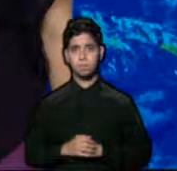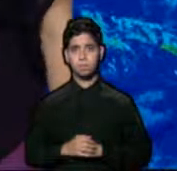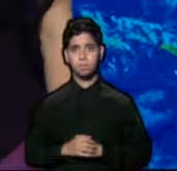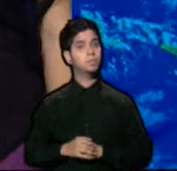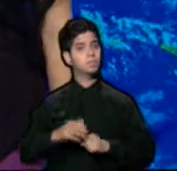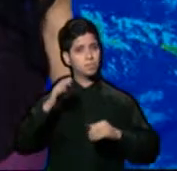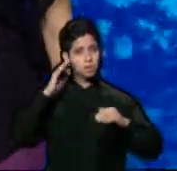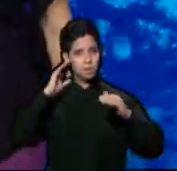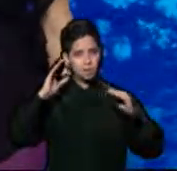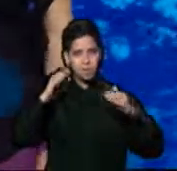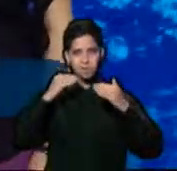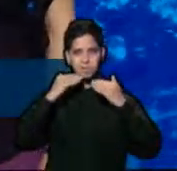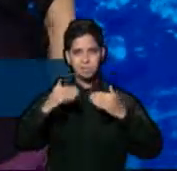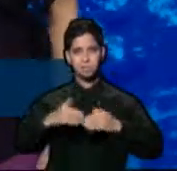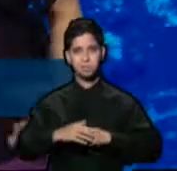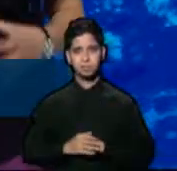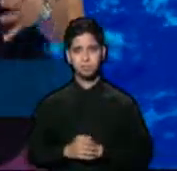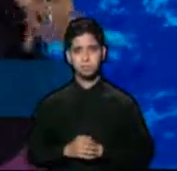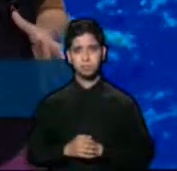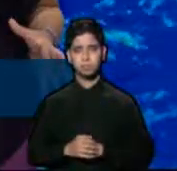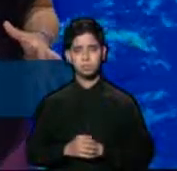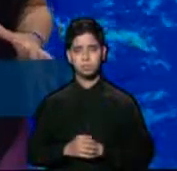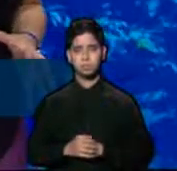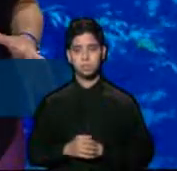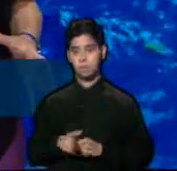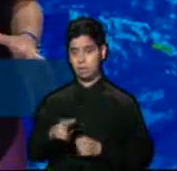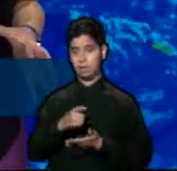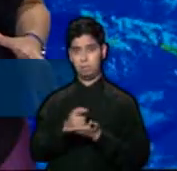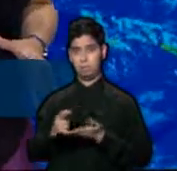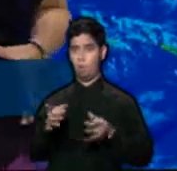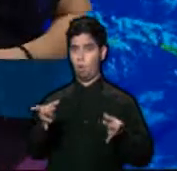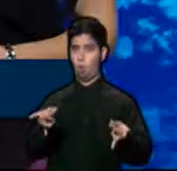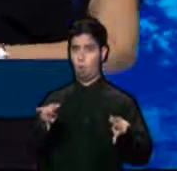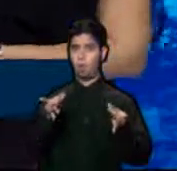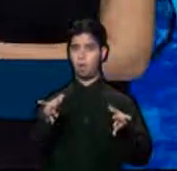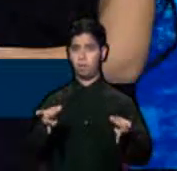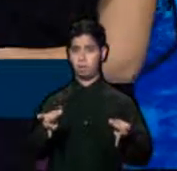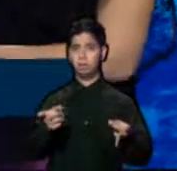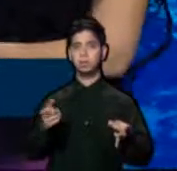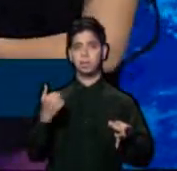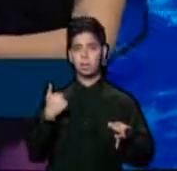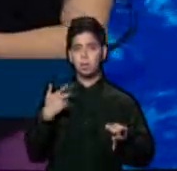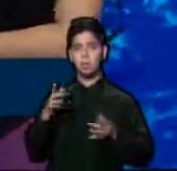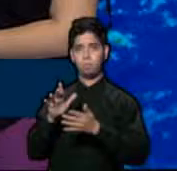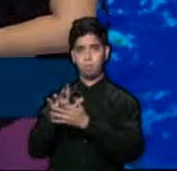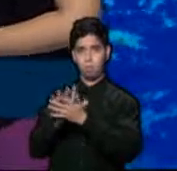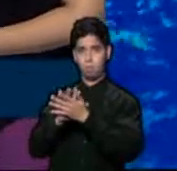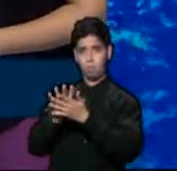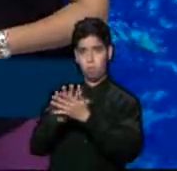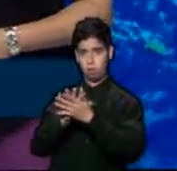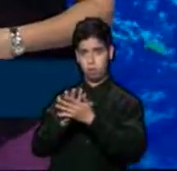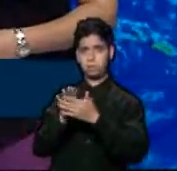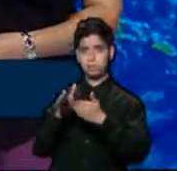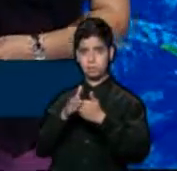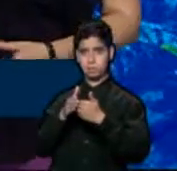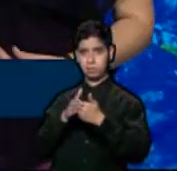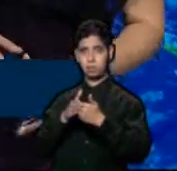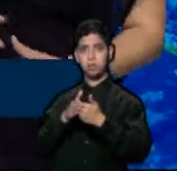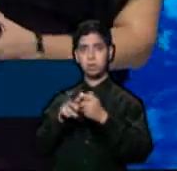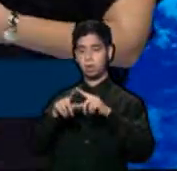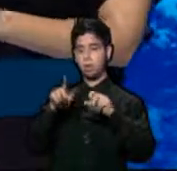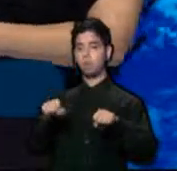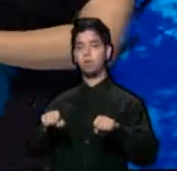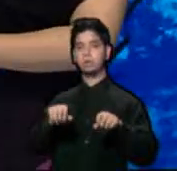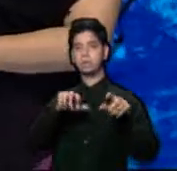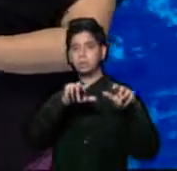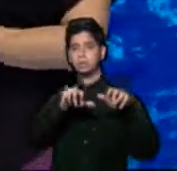Saludos amigos, muchas gracias. Iniciamos una semana bastante húmeda. Tenemos una vaguada en altos niveles de la atmósfera que va a estar provocando aguaceros